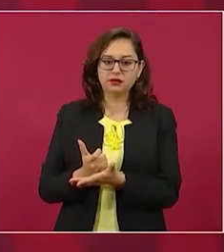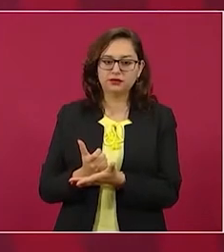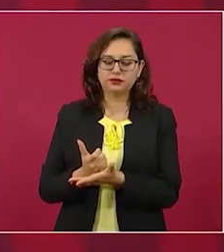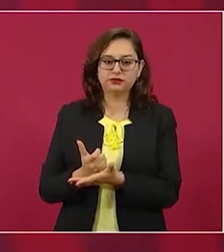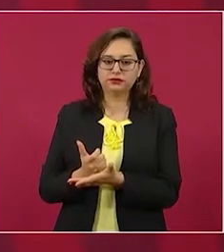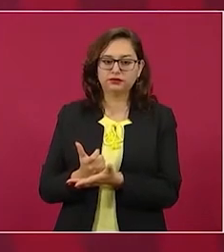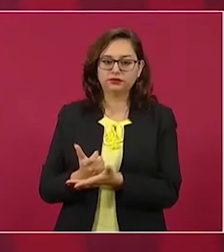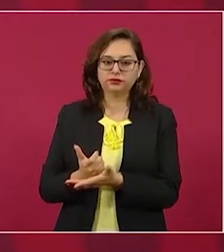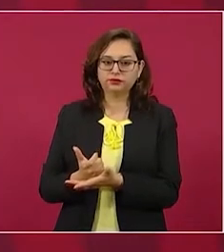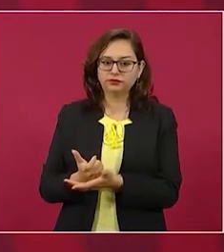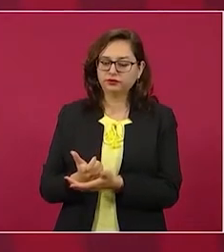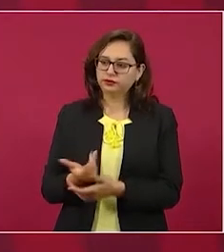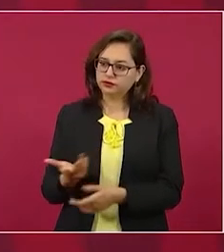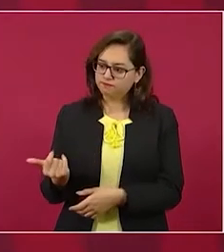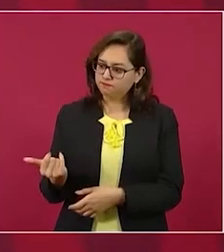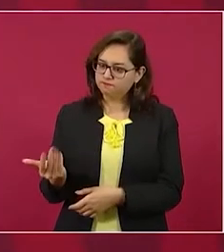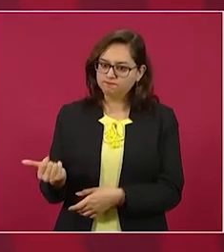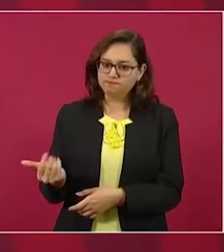apretar